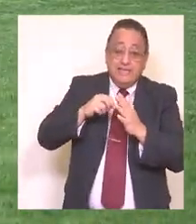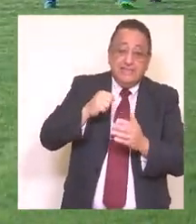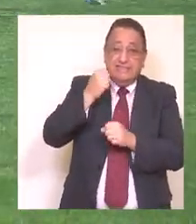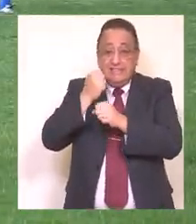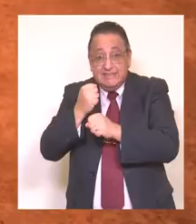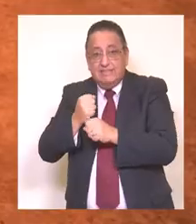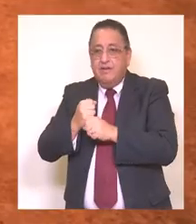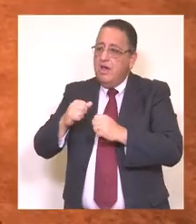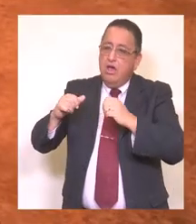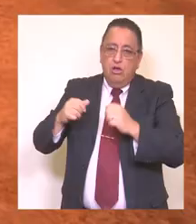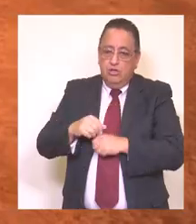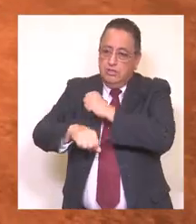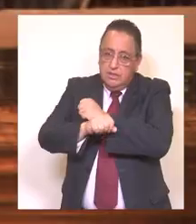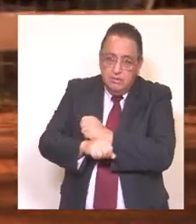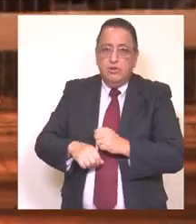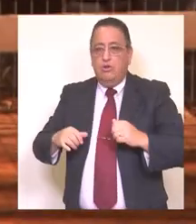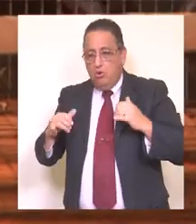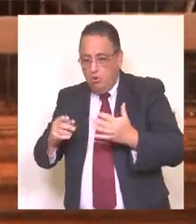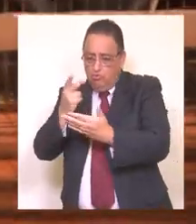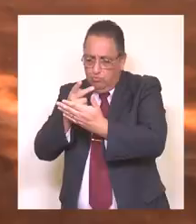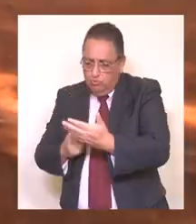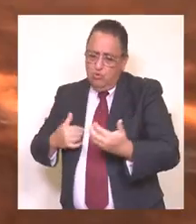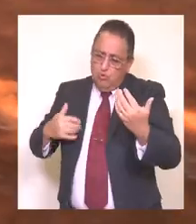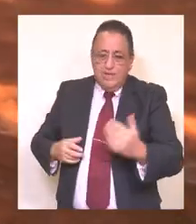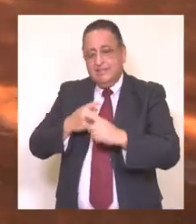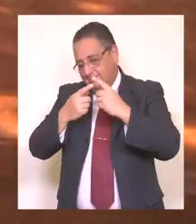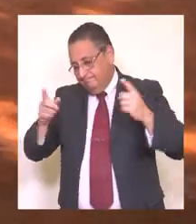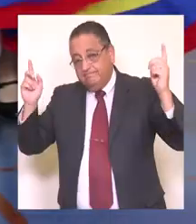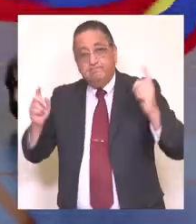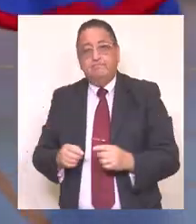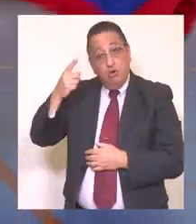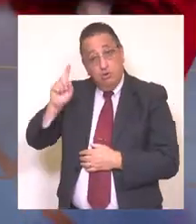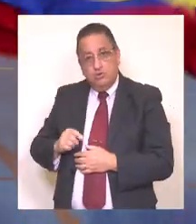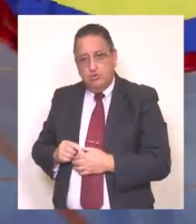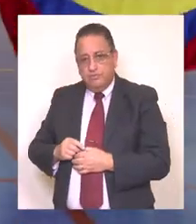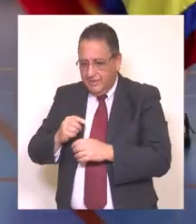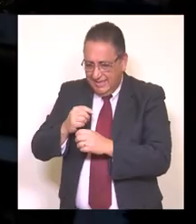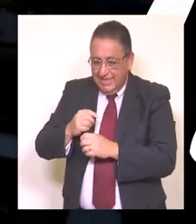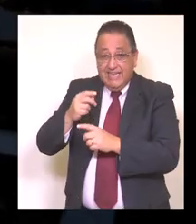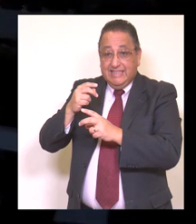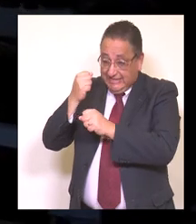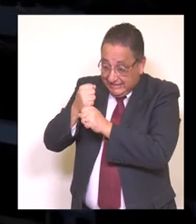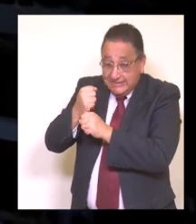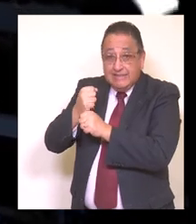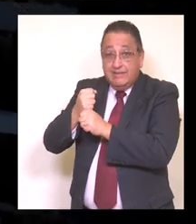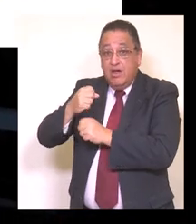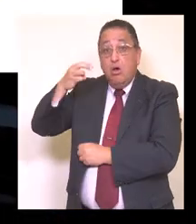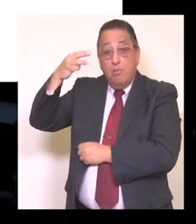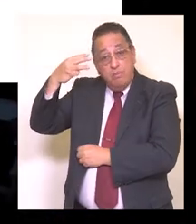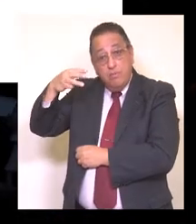actividades deportivas, recreacionales, de las artes musicales, etc. Otro servicio